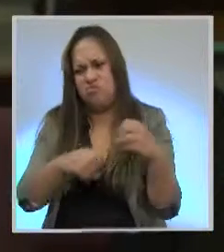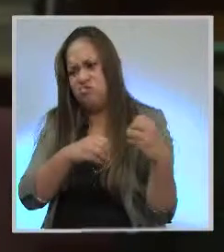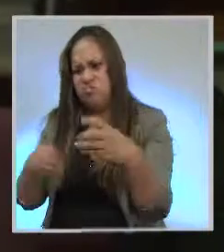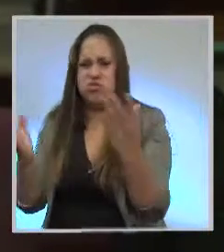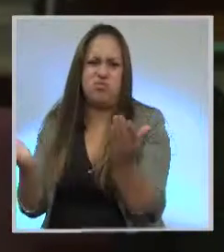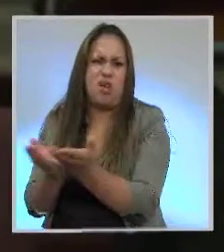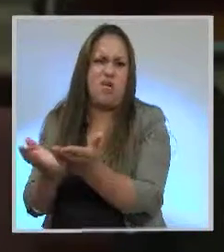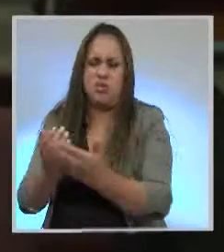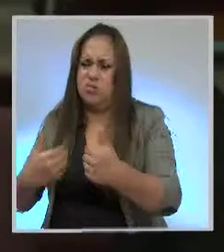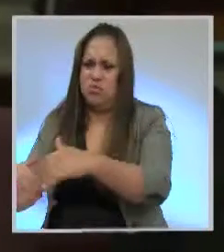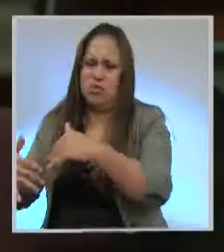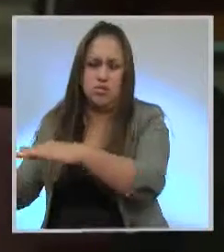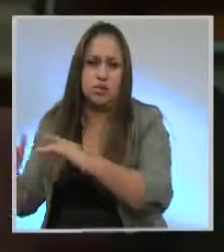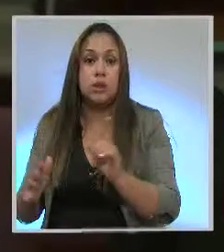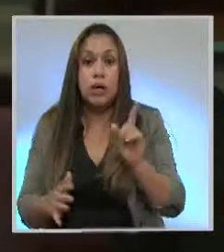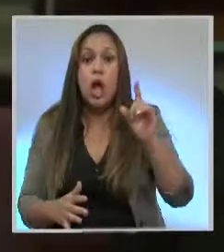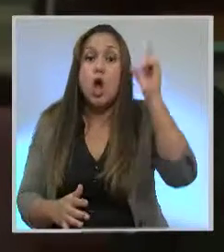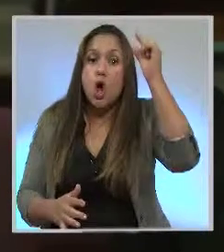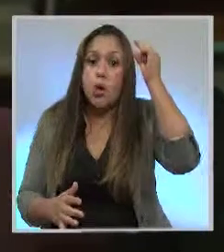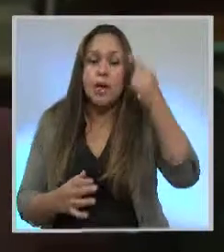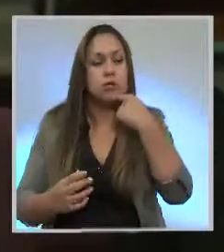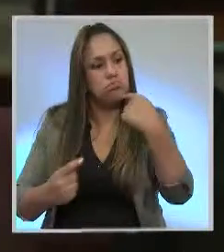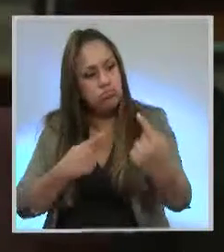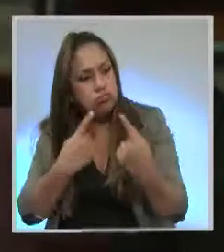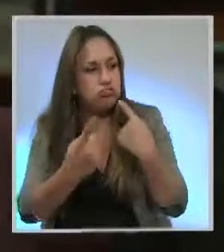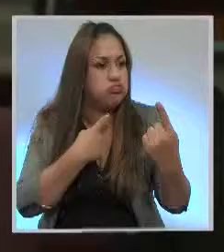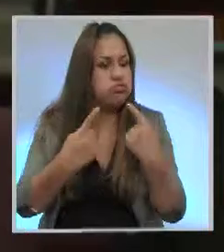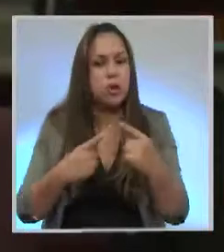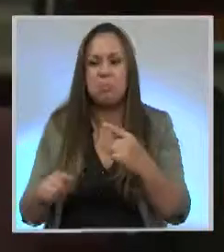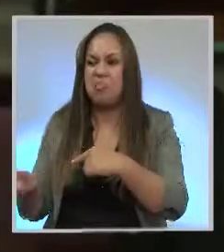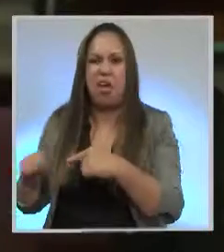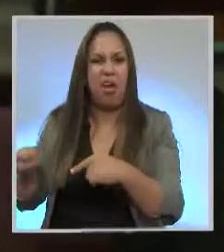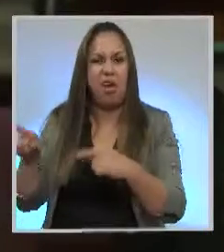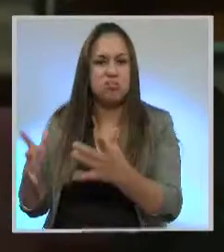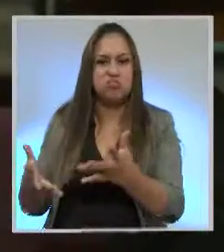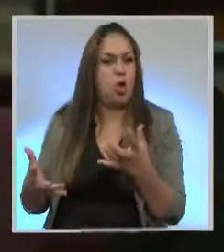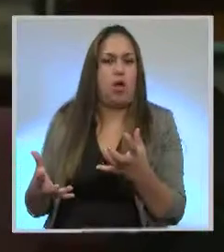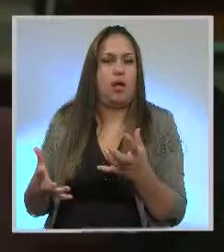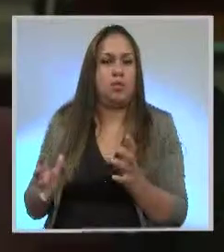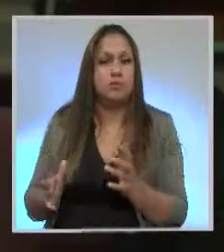para dialogar. Este tema lo vamos a analizar en nuestra primera entrevista de hoy.